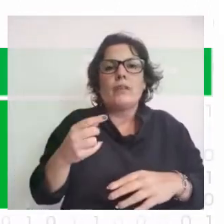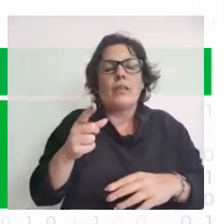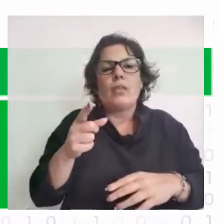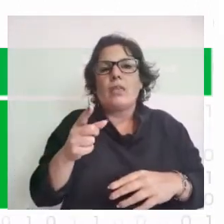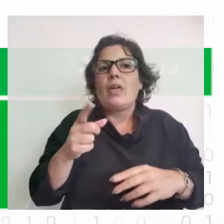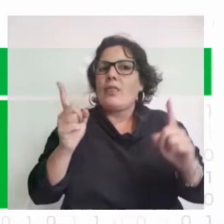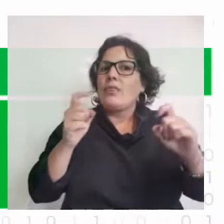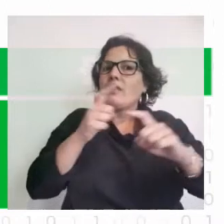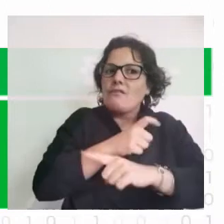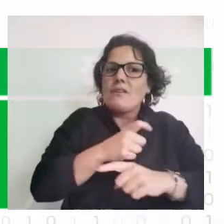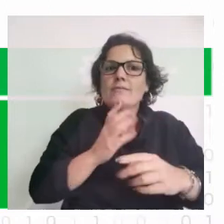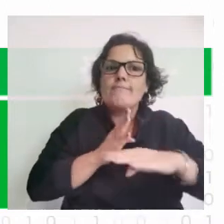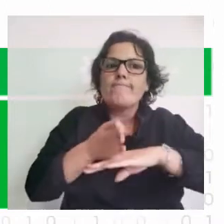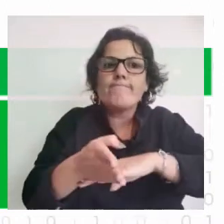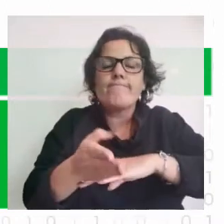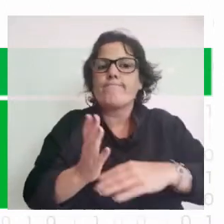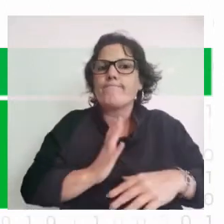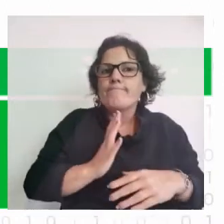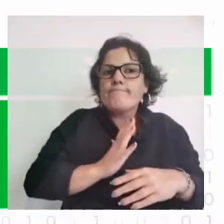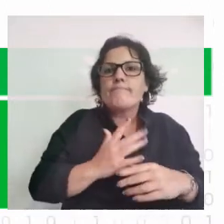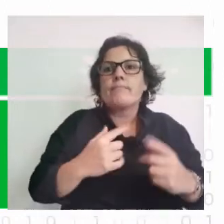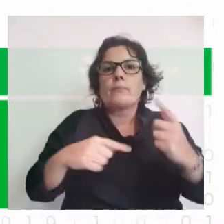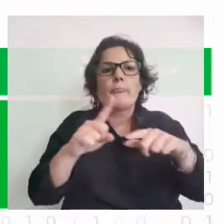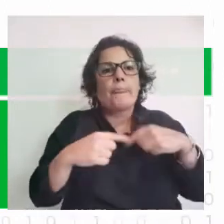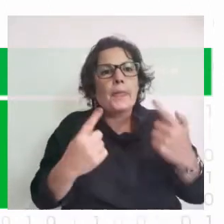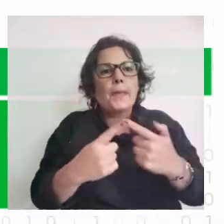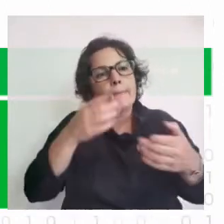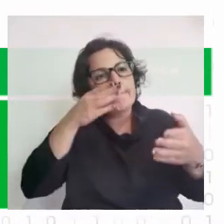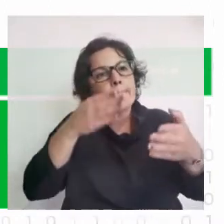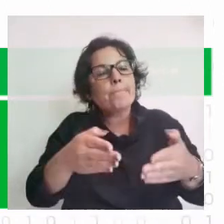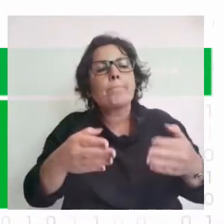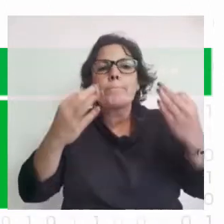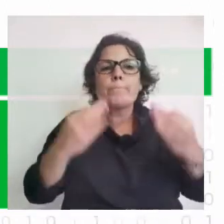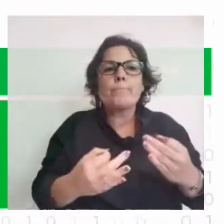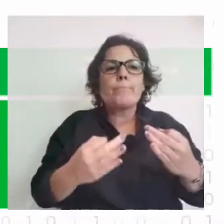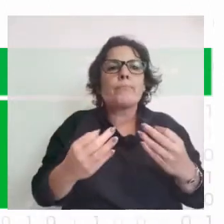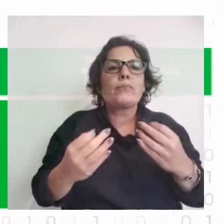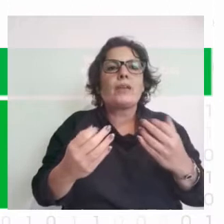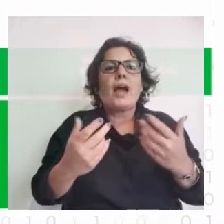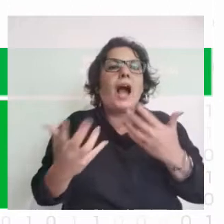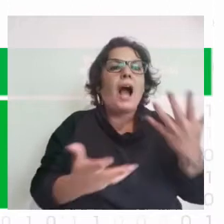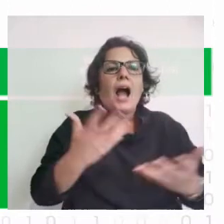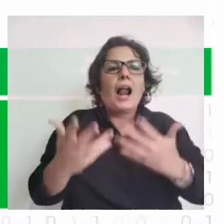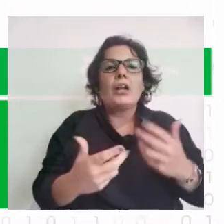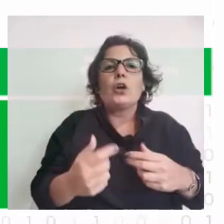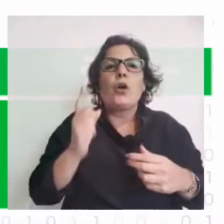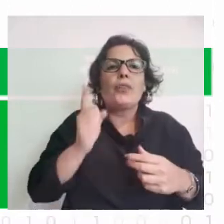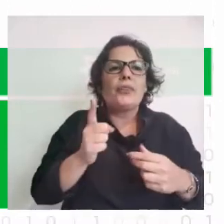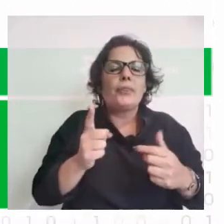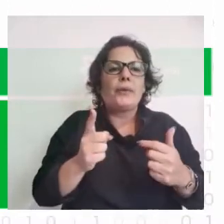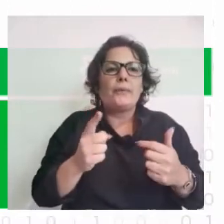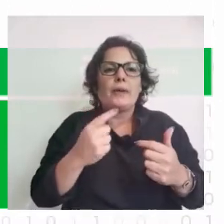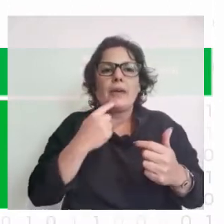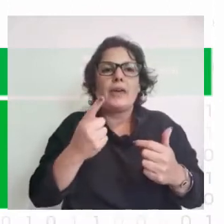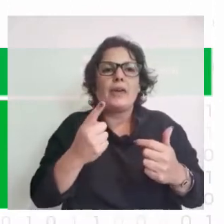difícil aún entrar como mujeres. Entonces nuestro enfoque fue justamente entrar por algo que tenía que ser indiscutible. O sea, entrar